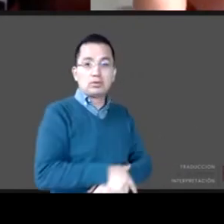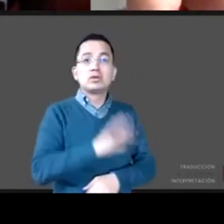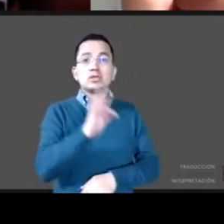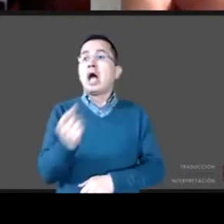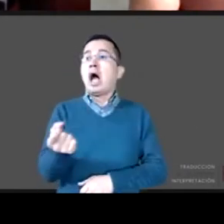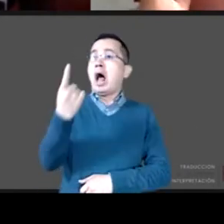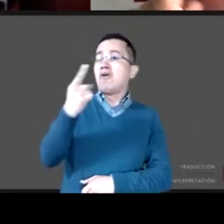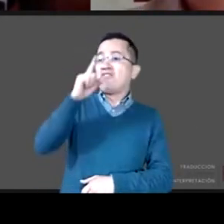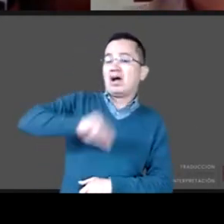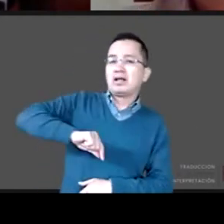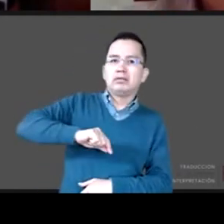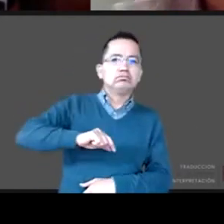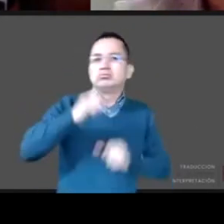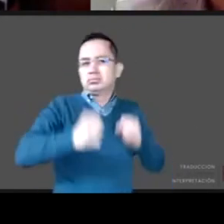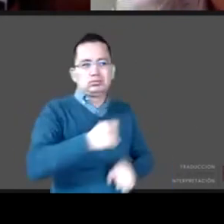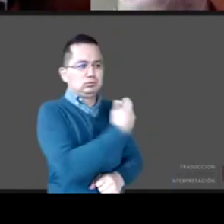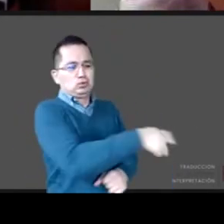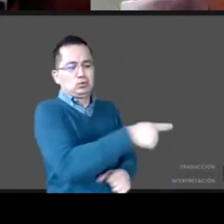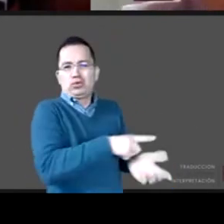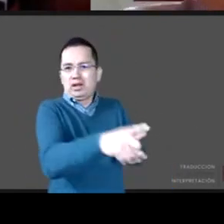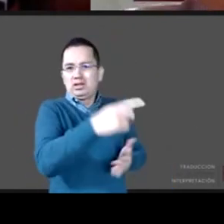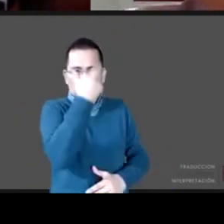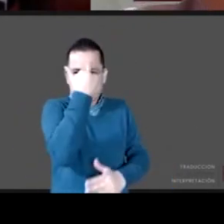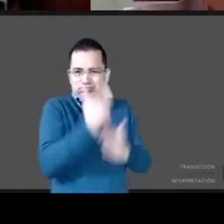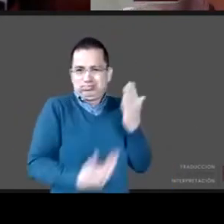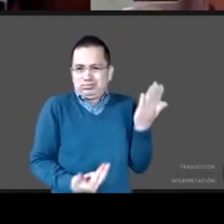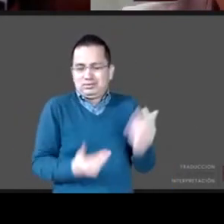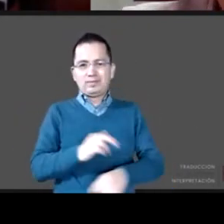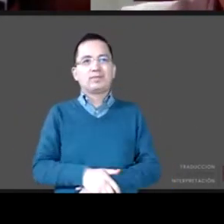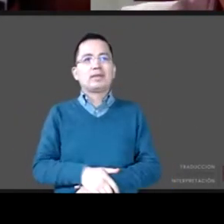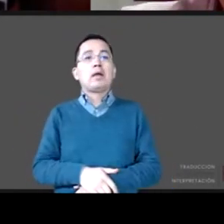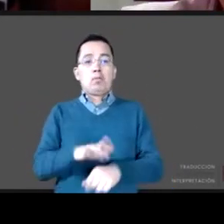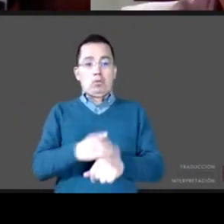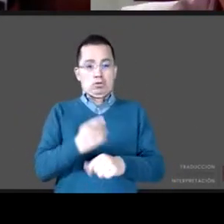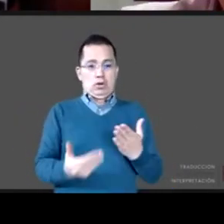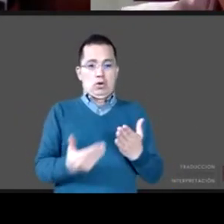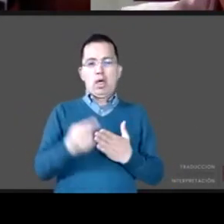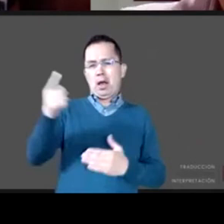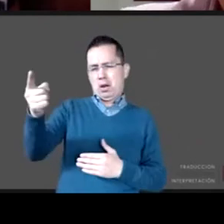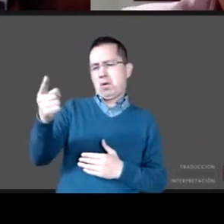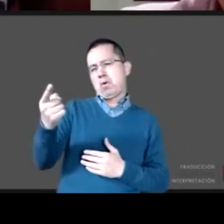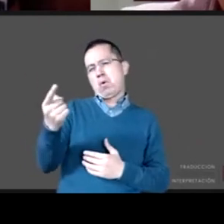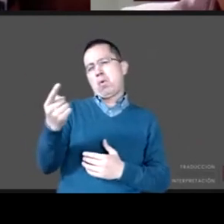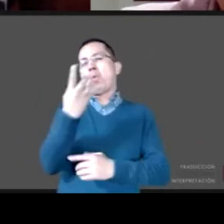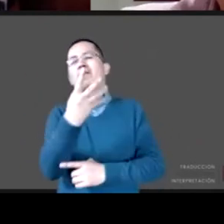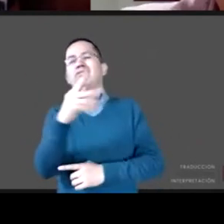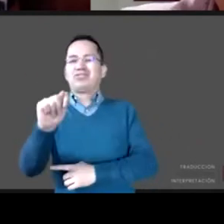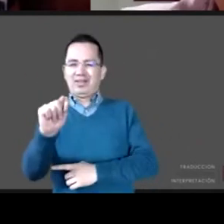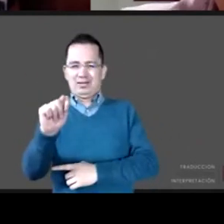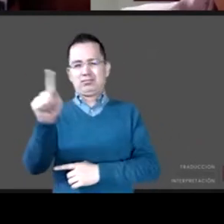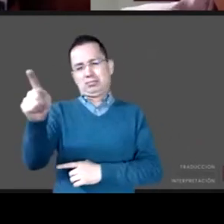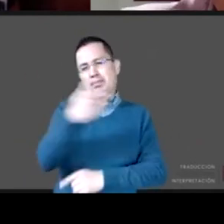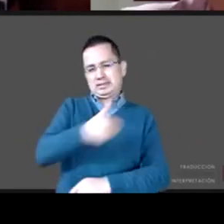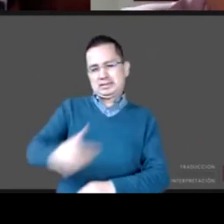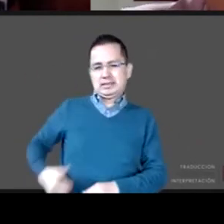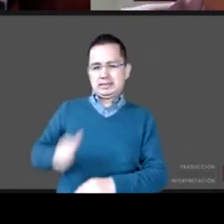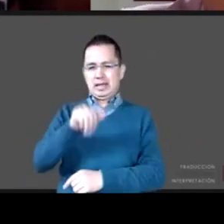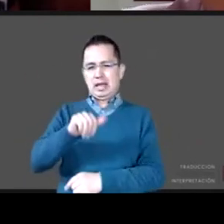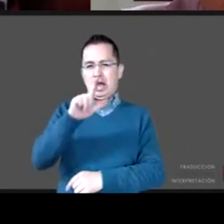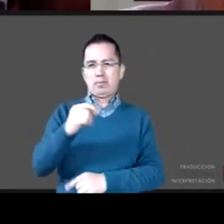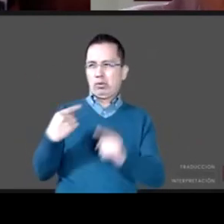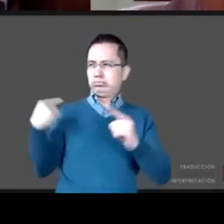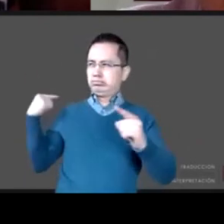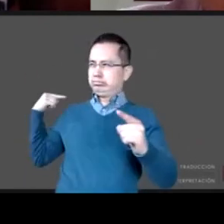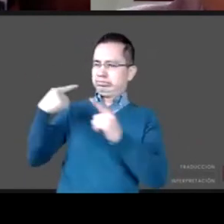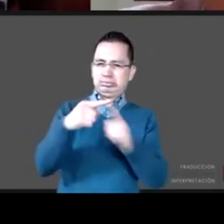niñas en ese sentido la propuesta de la 4T los 18 meses o los dos años del triunfo del presidente Andrés Manuel lo que han reflejado